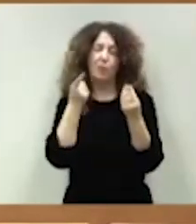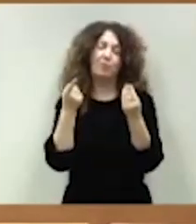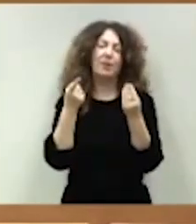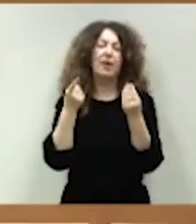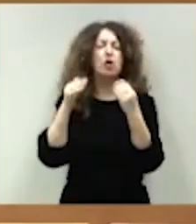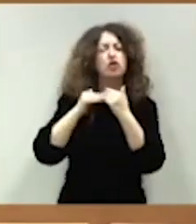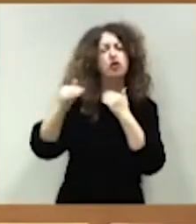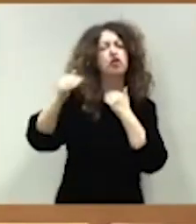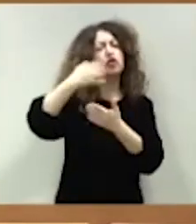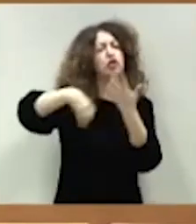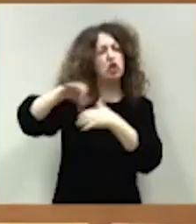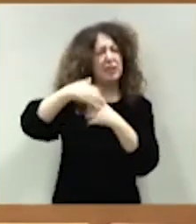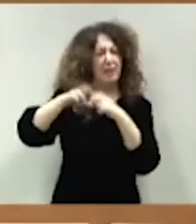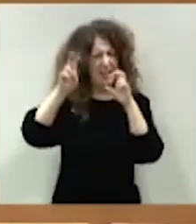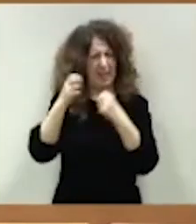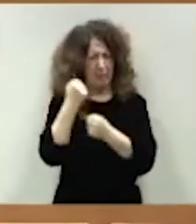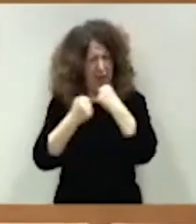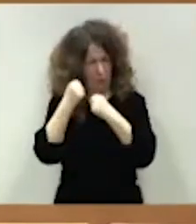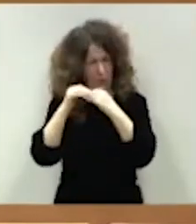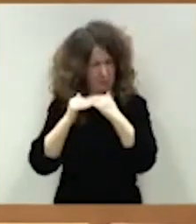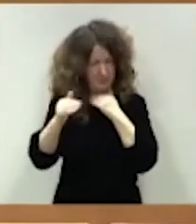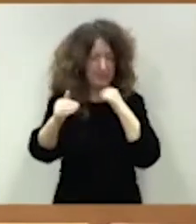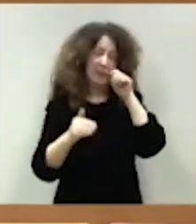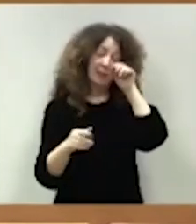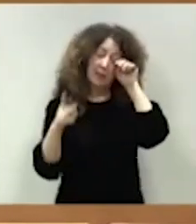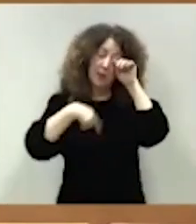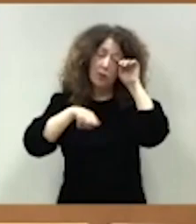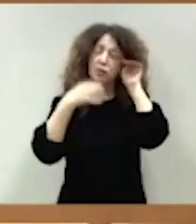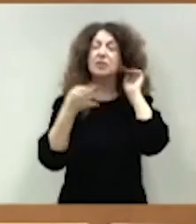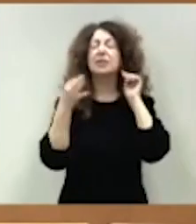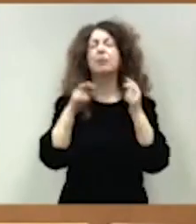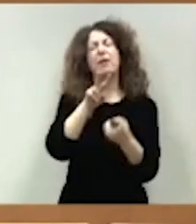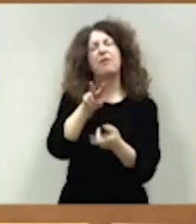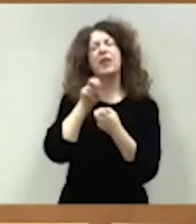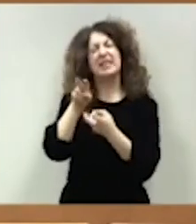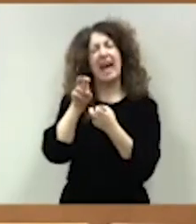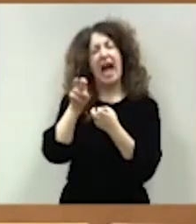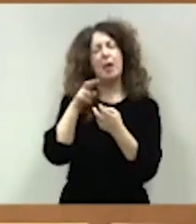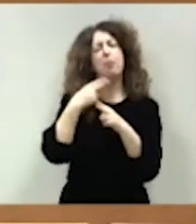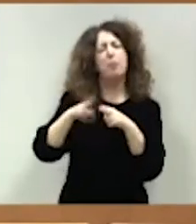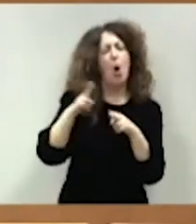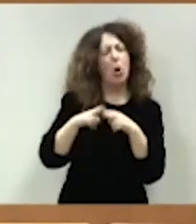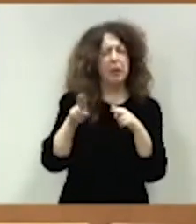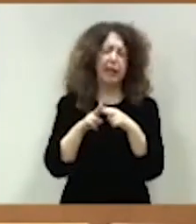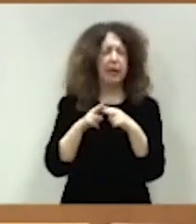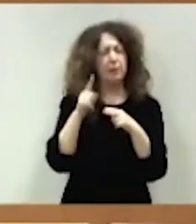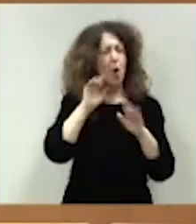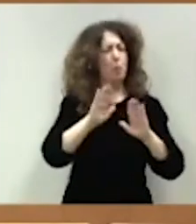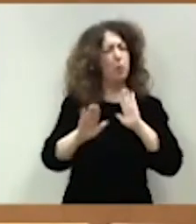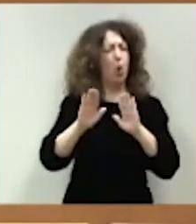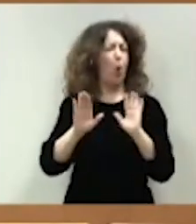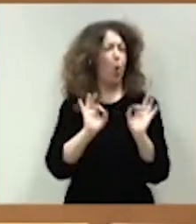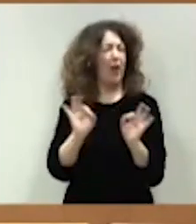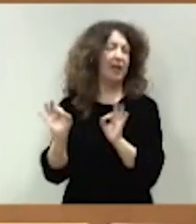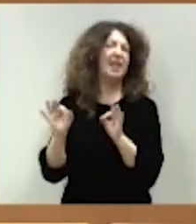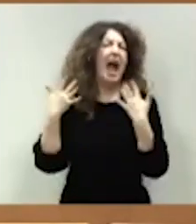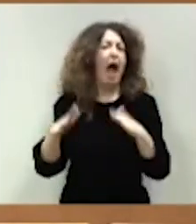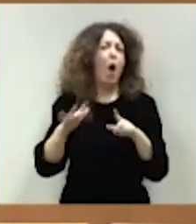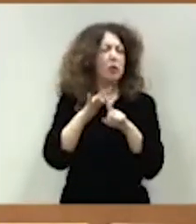hemos aplicado siempre una política fiscal prudente, a pesar del contexto tan complejo que hemos vivido.